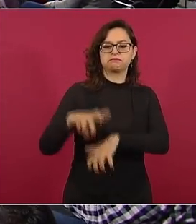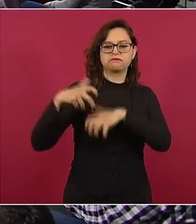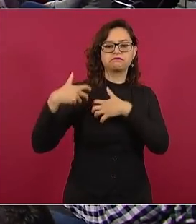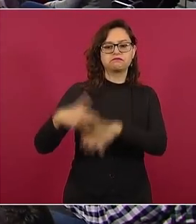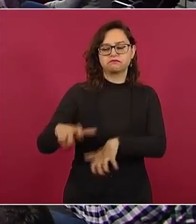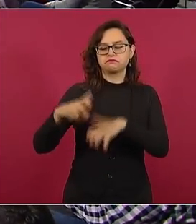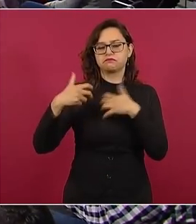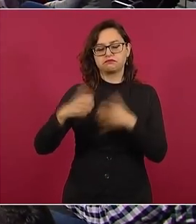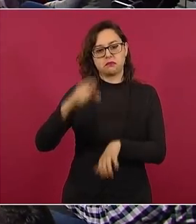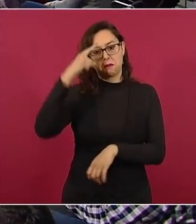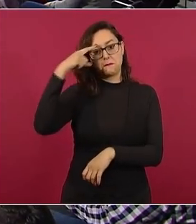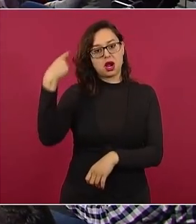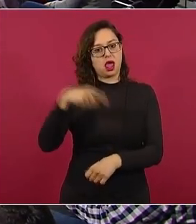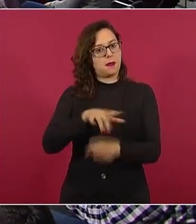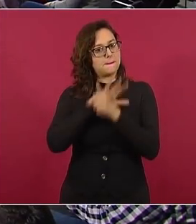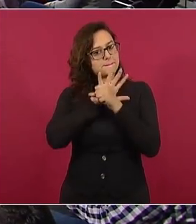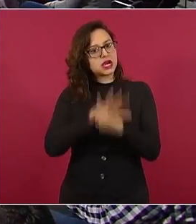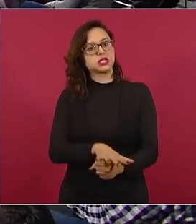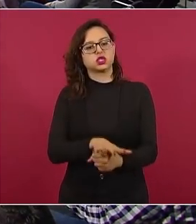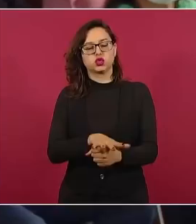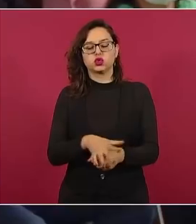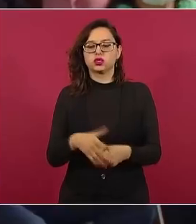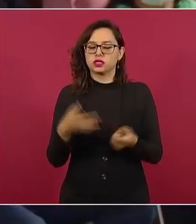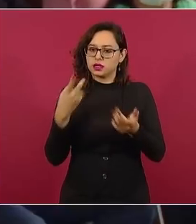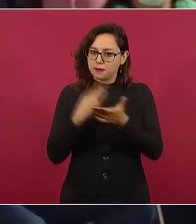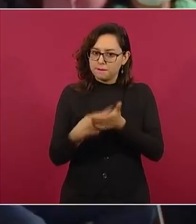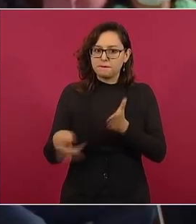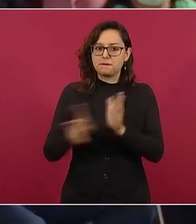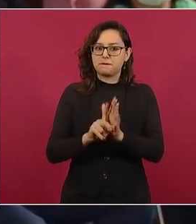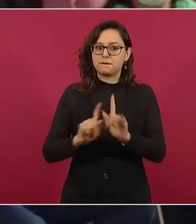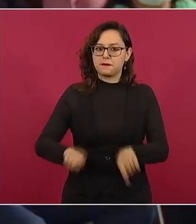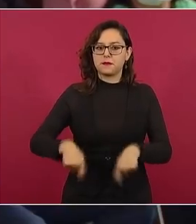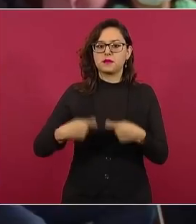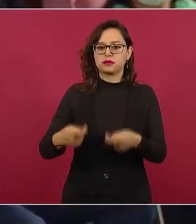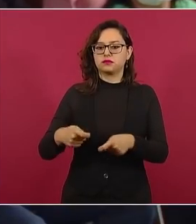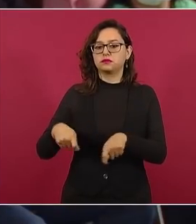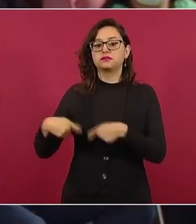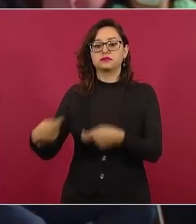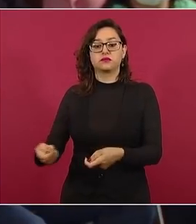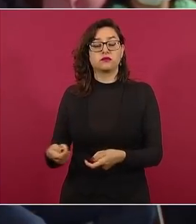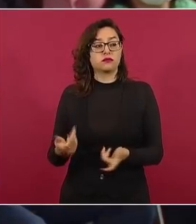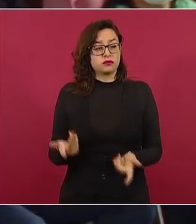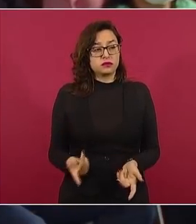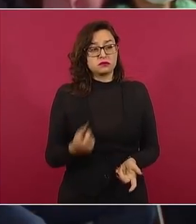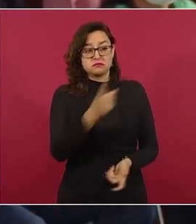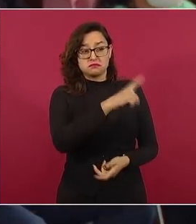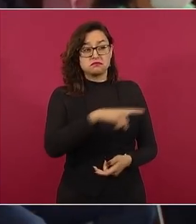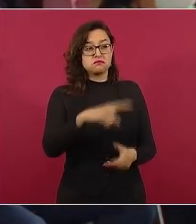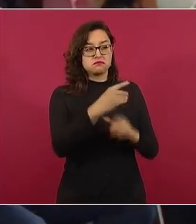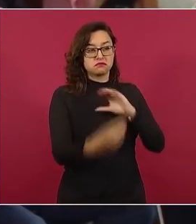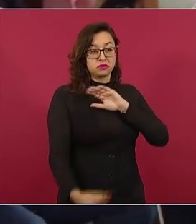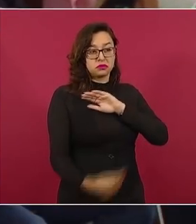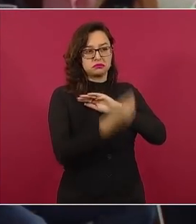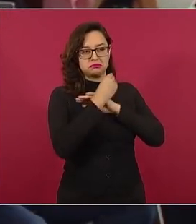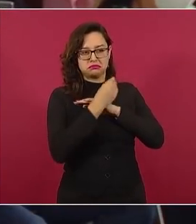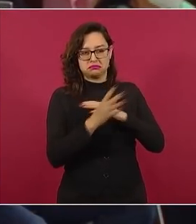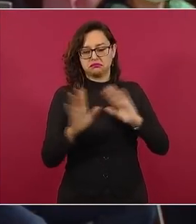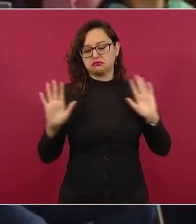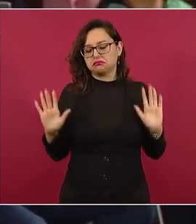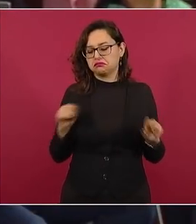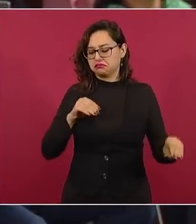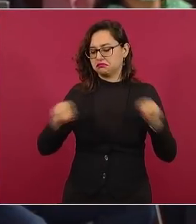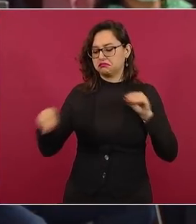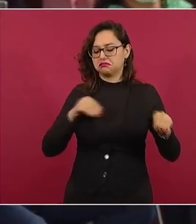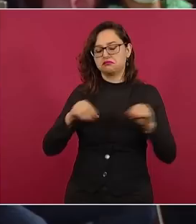administración de Pemex y se espera que empiecen a parar incluso la producción de gasolinas con el impacto que esto traería